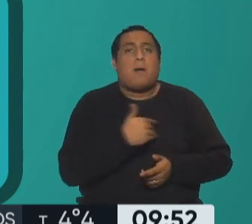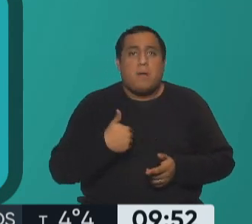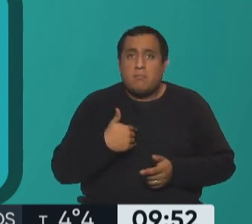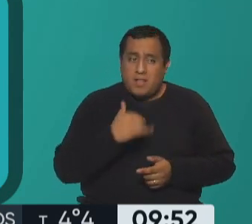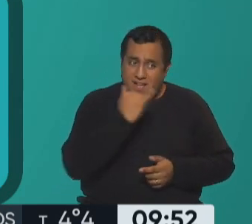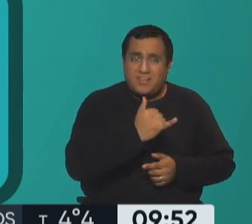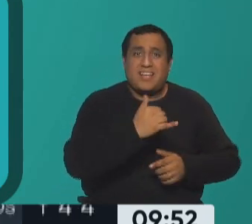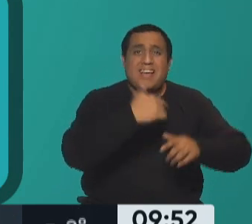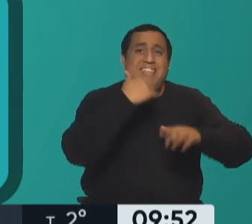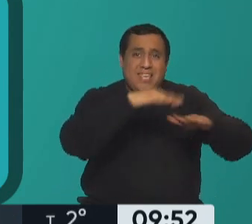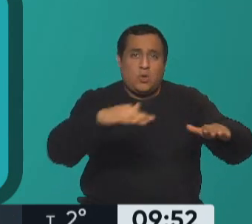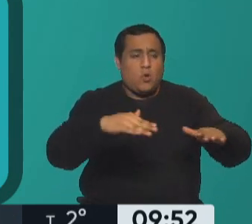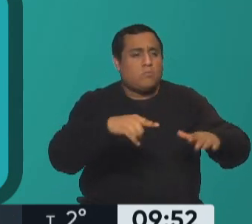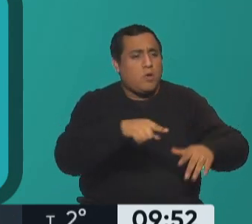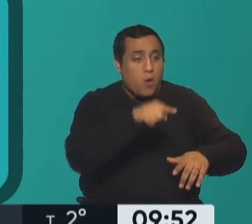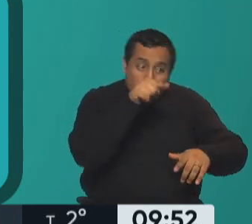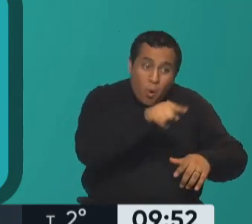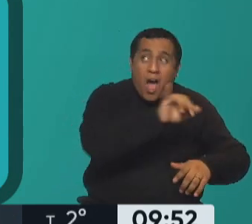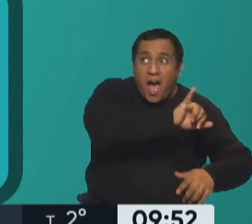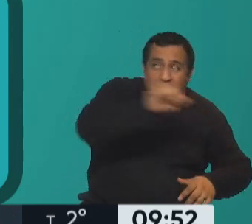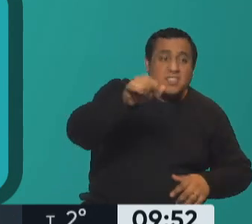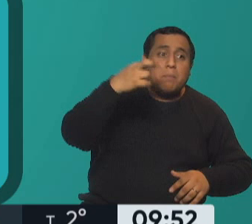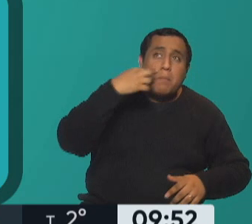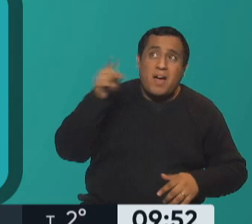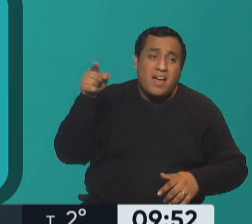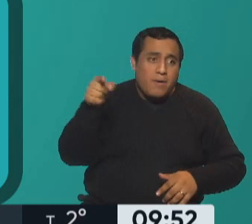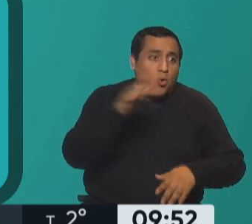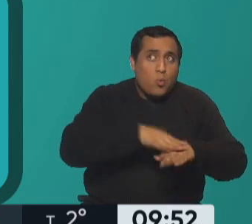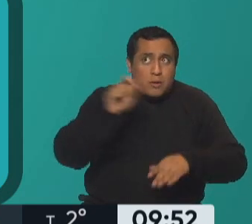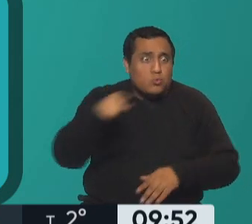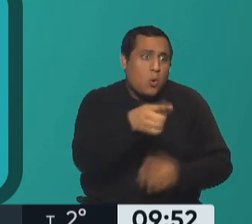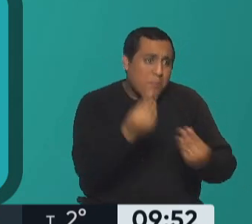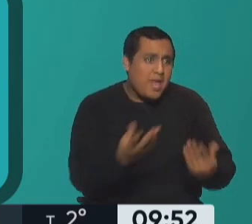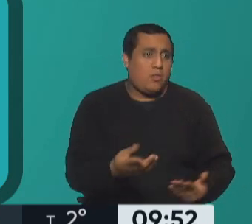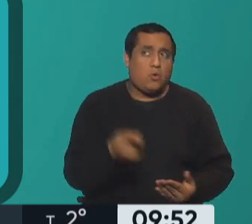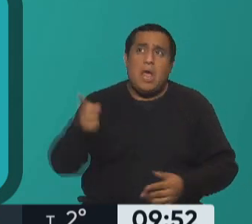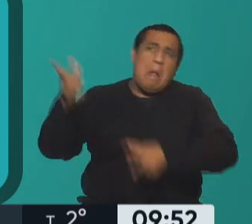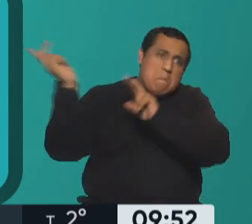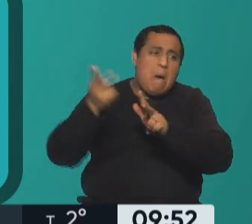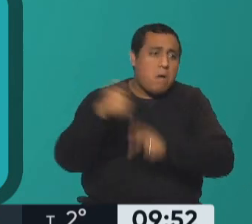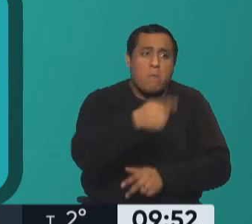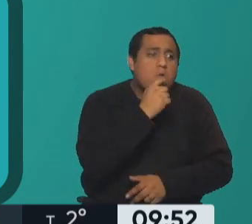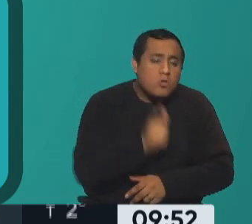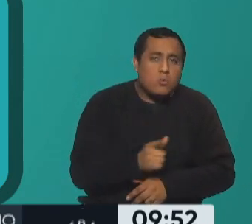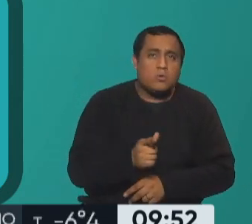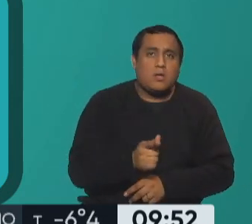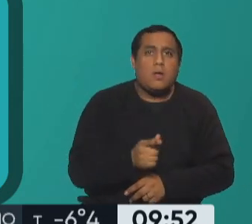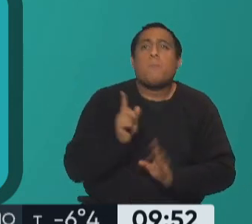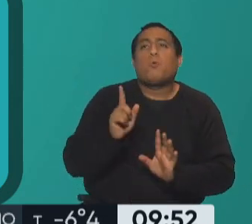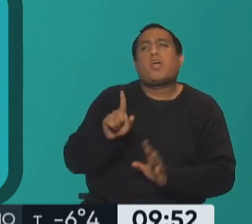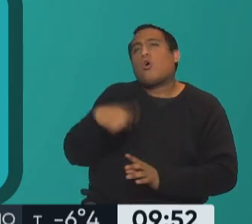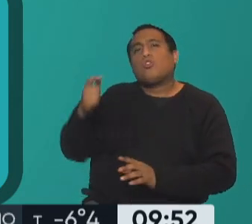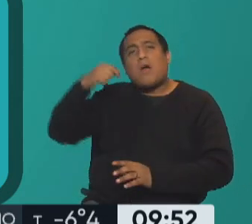los chicos diciéndoles decile a tu papá que él te asusta decile que no te gusta porque cualquier otro adulto que le diga a ese señor que es